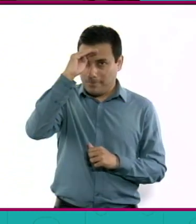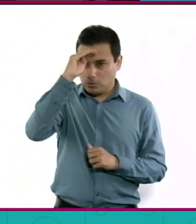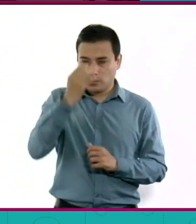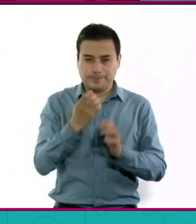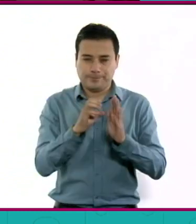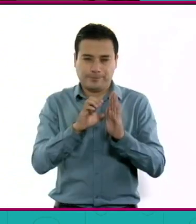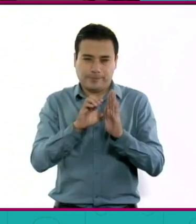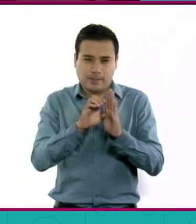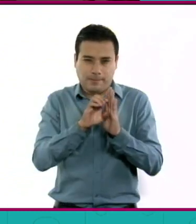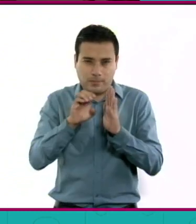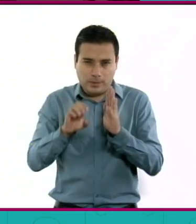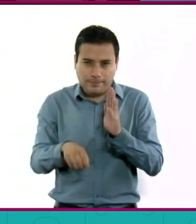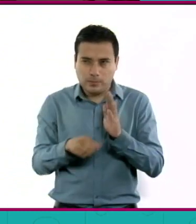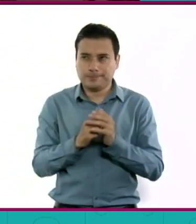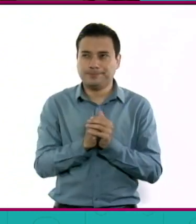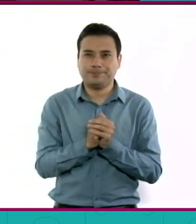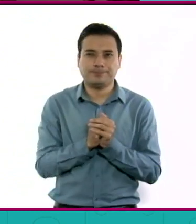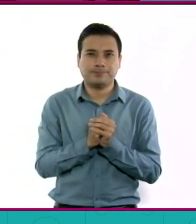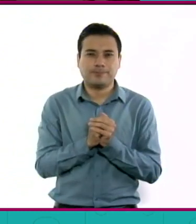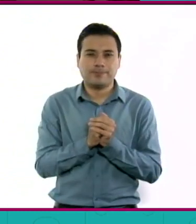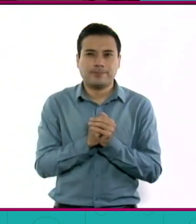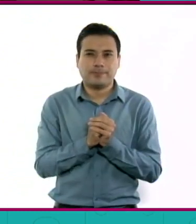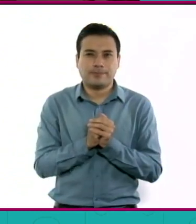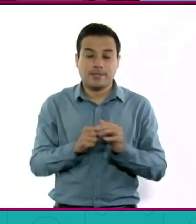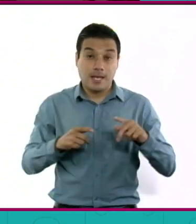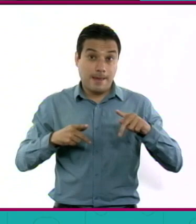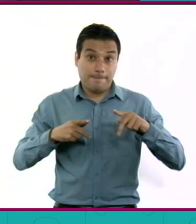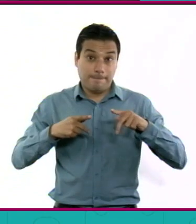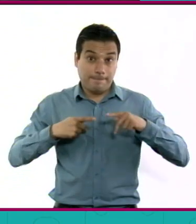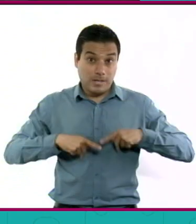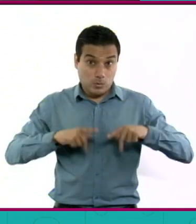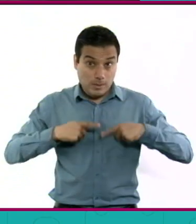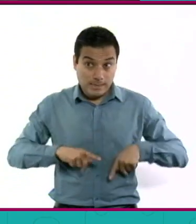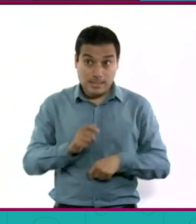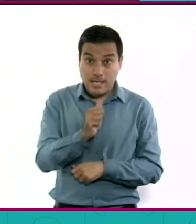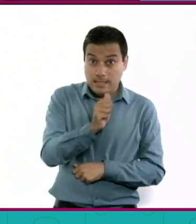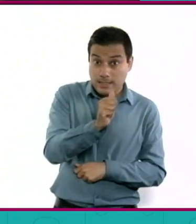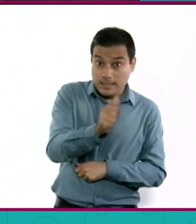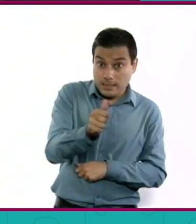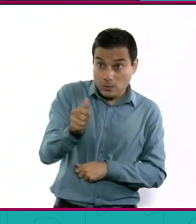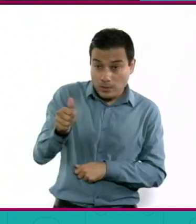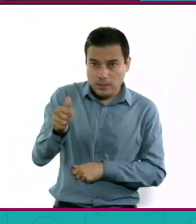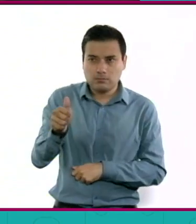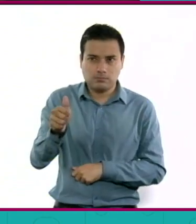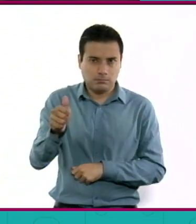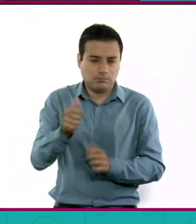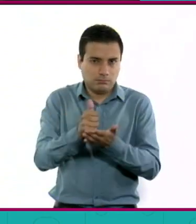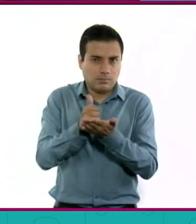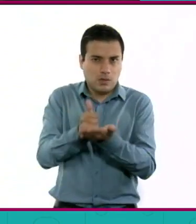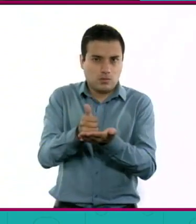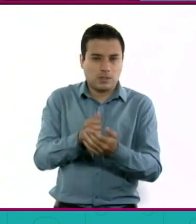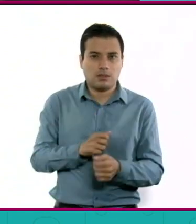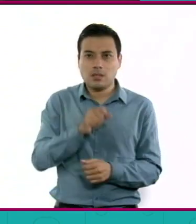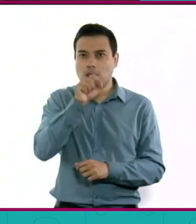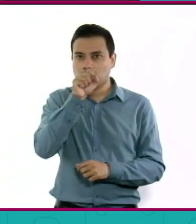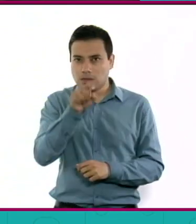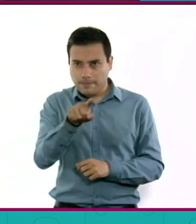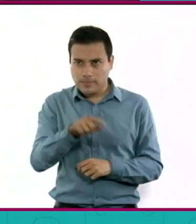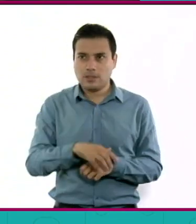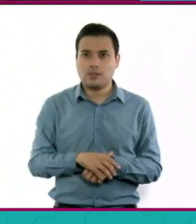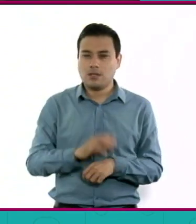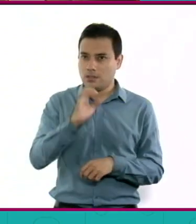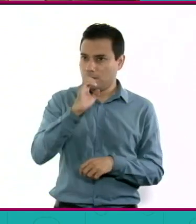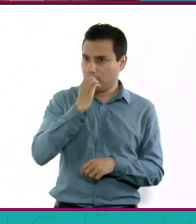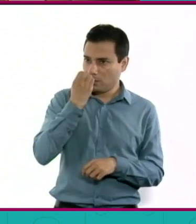individual, en la parte escolar, familiar y